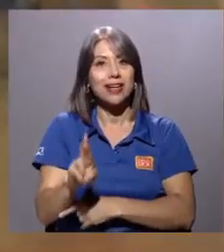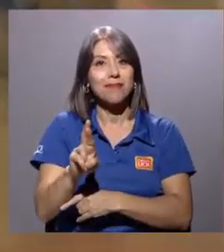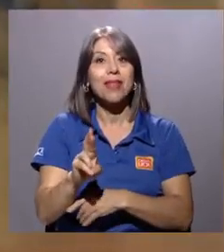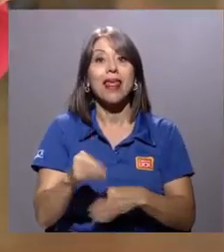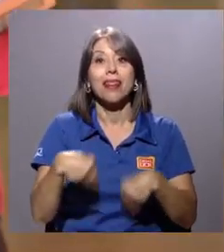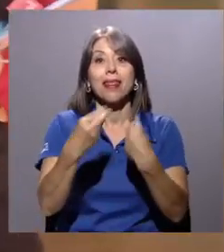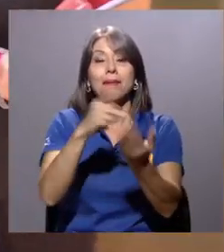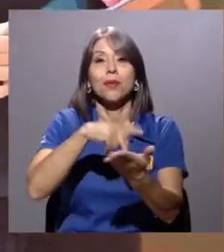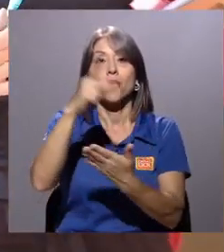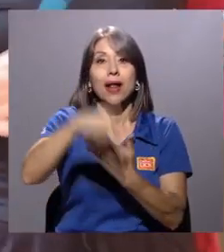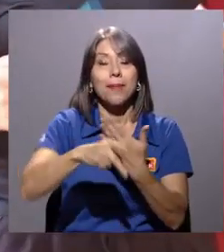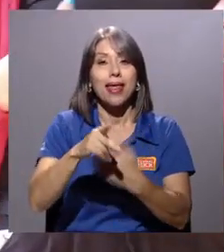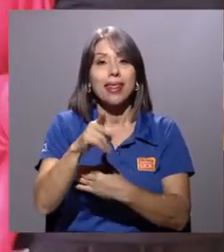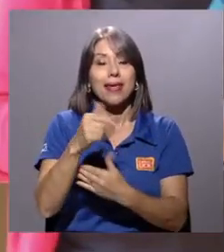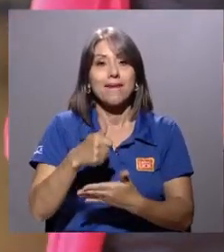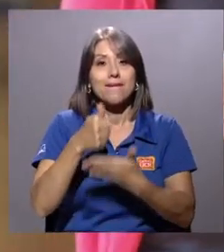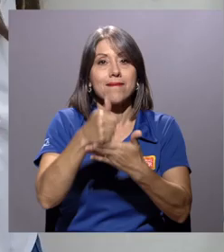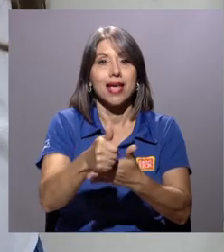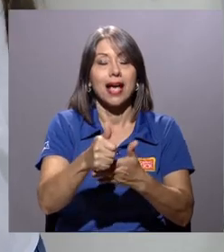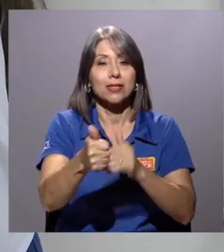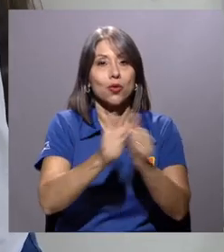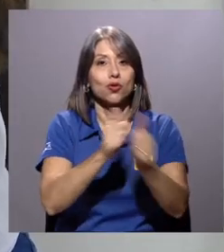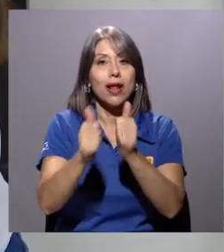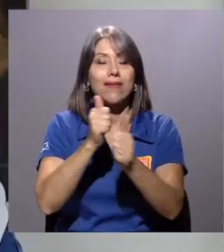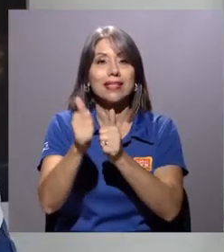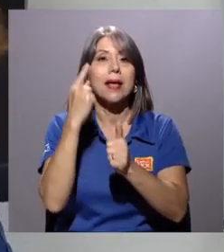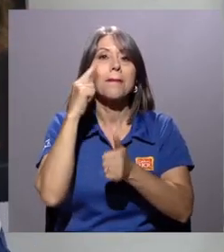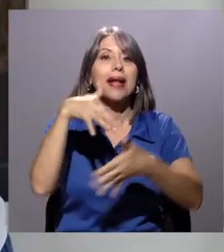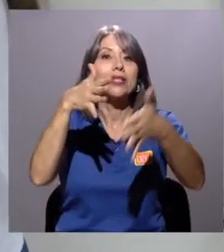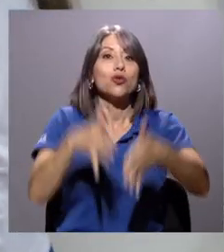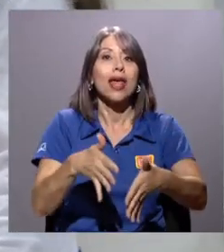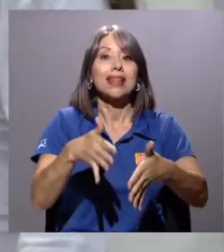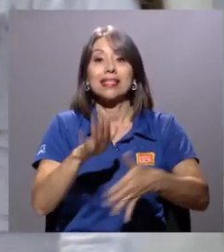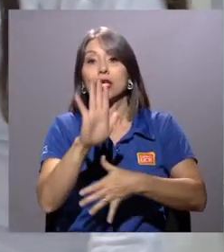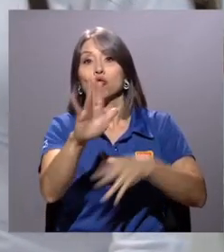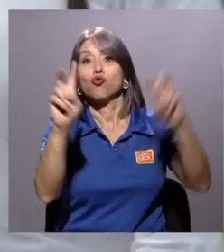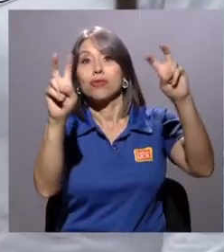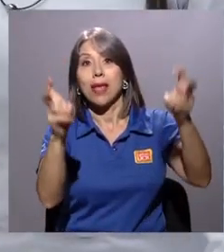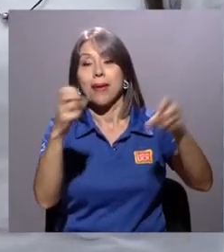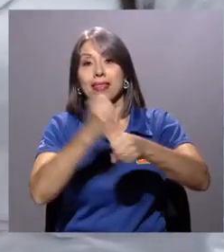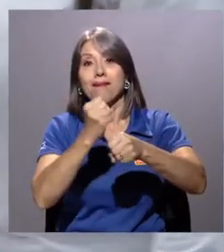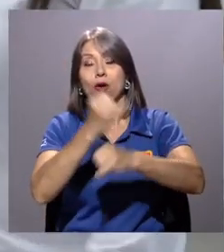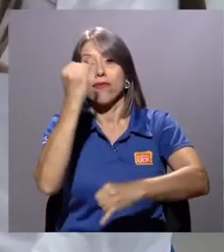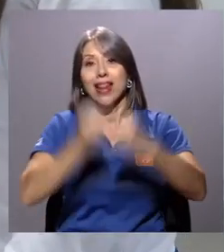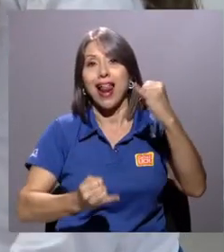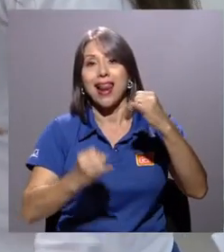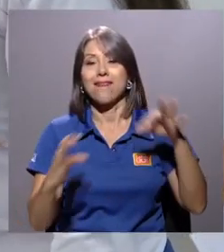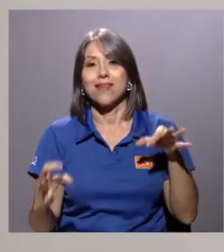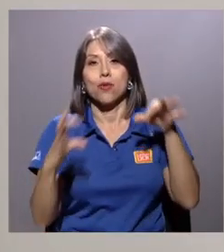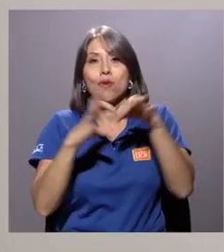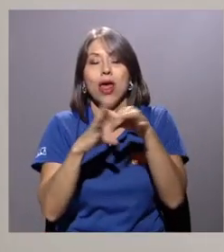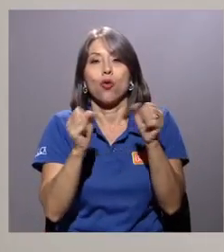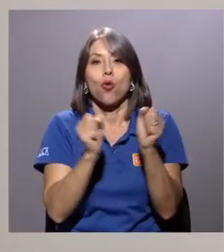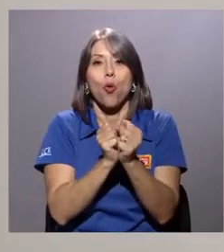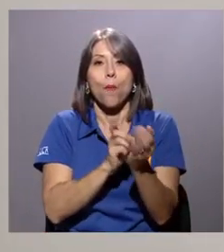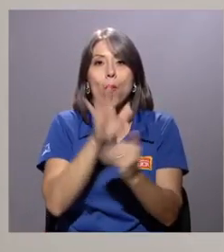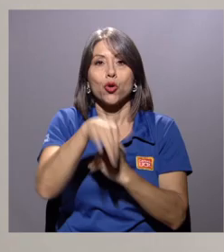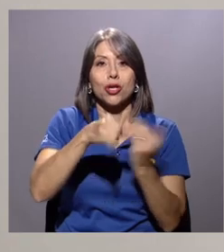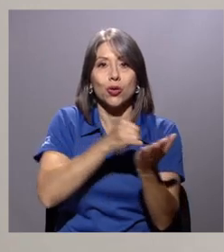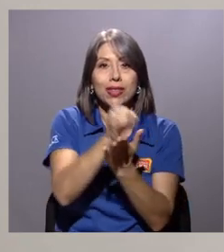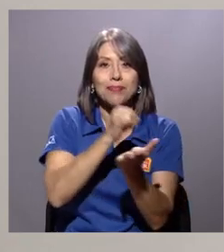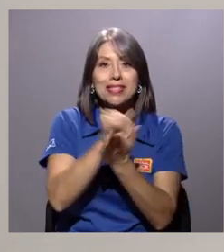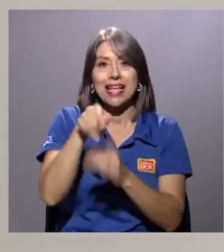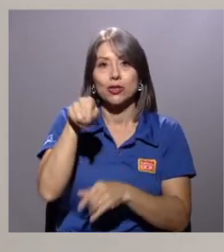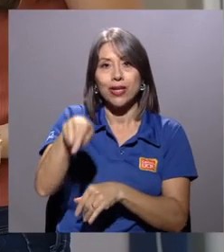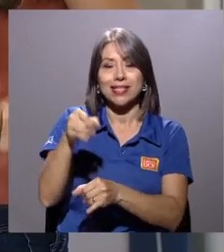el programa de becas concursables para estudiantes cuyo tema de trabajo final de graduación esté vinculado con algún proyecto de investigación en